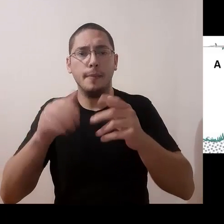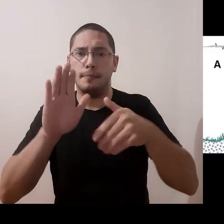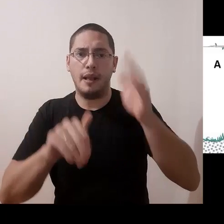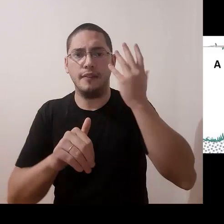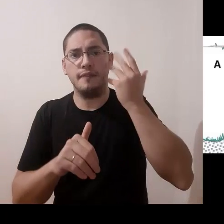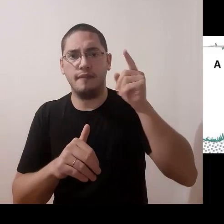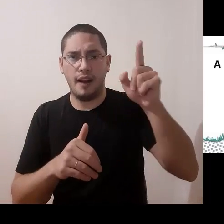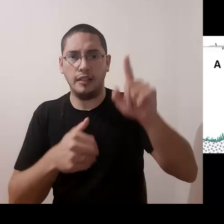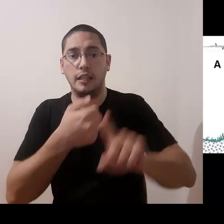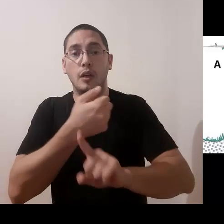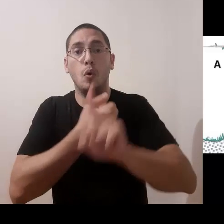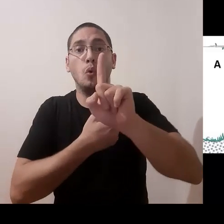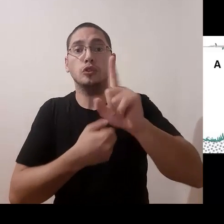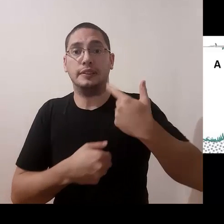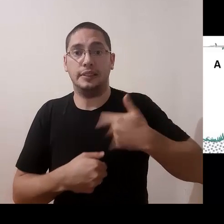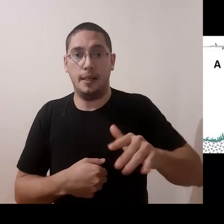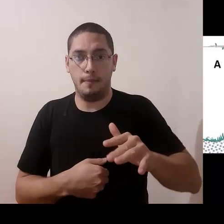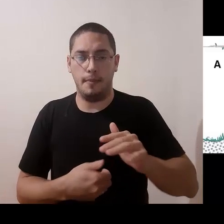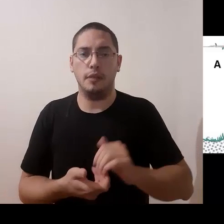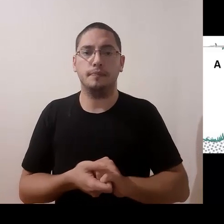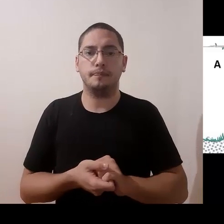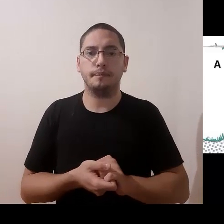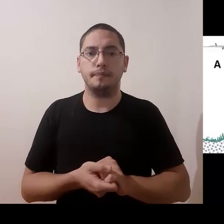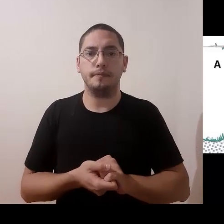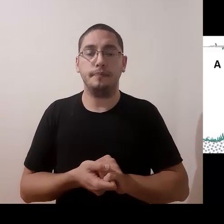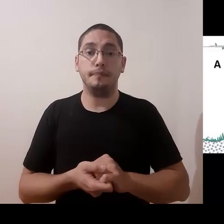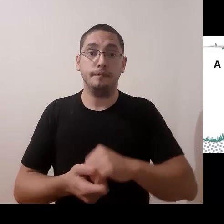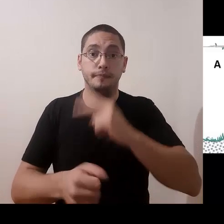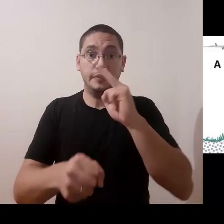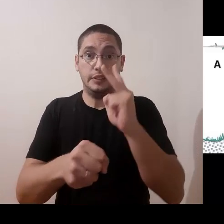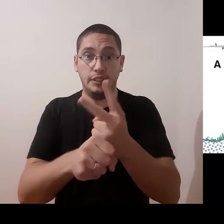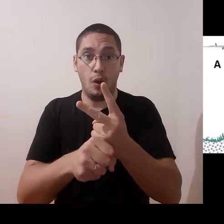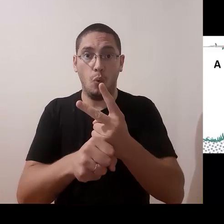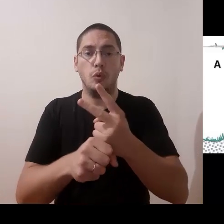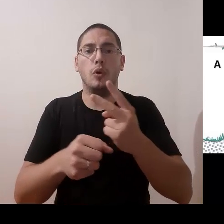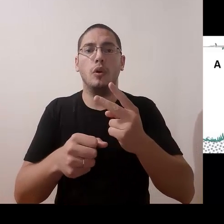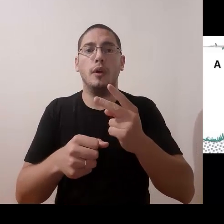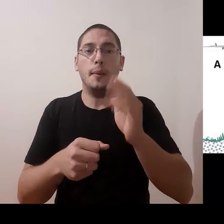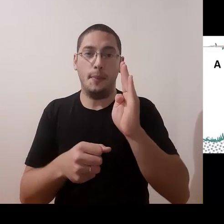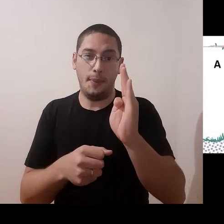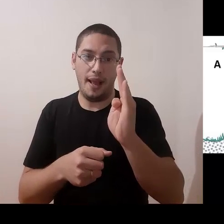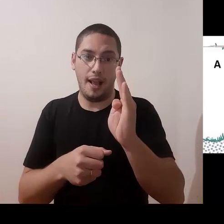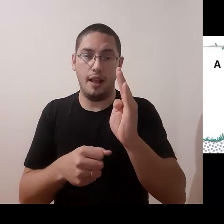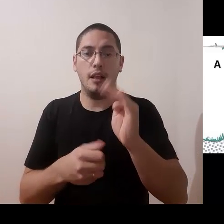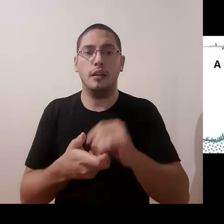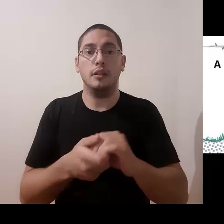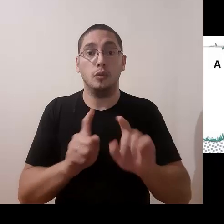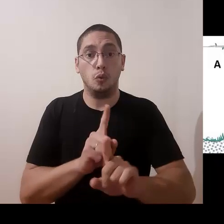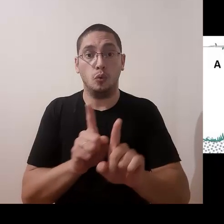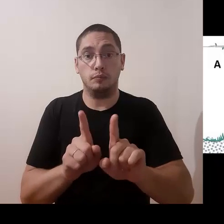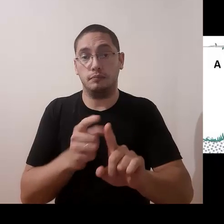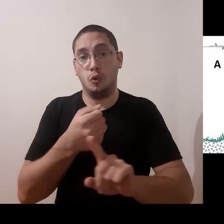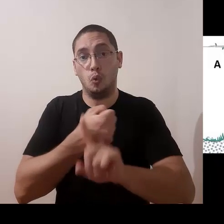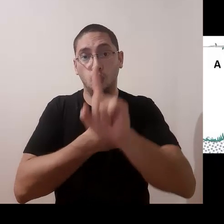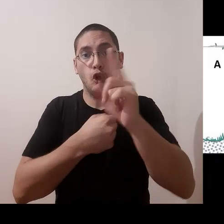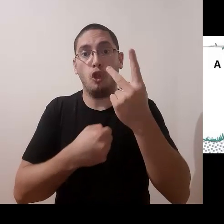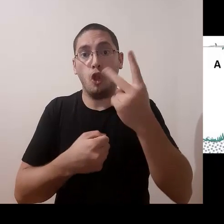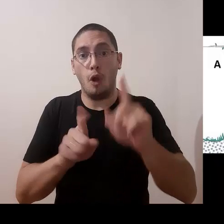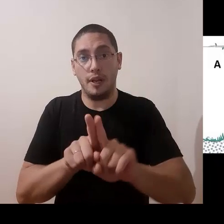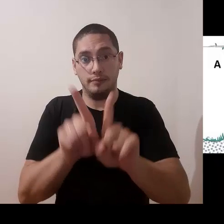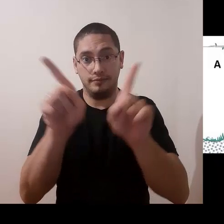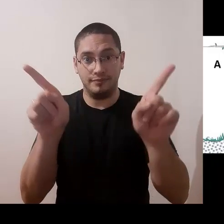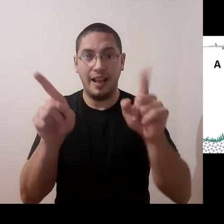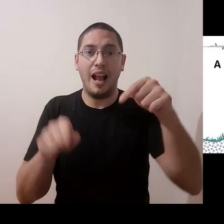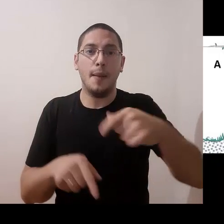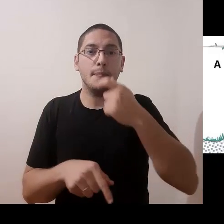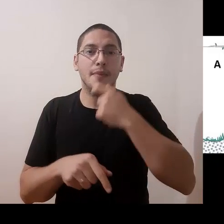es guillot simple, que lo uso mucho en Francia, y el B, guillot doble, que lo usamos aquí en